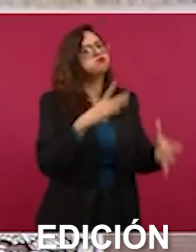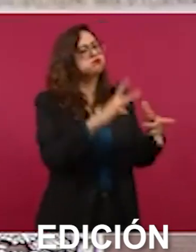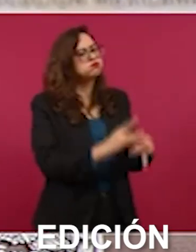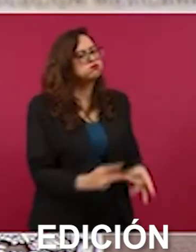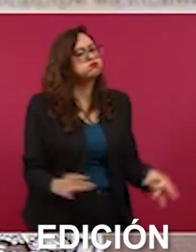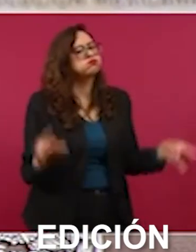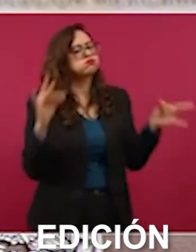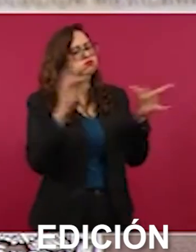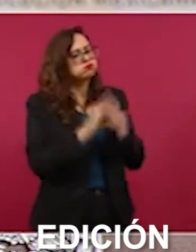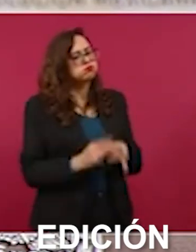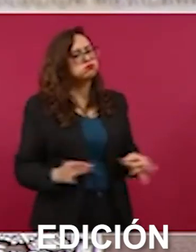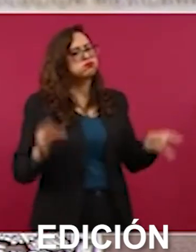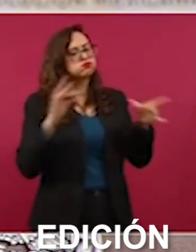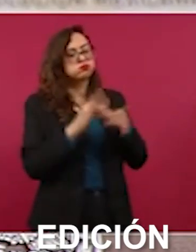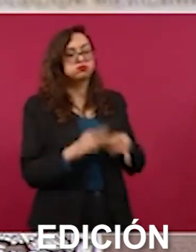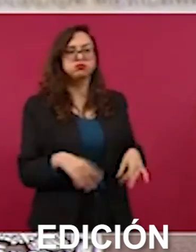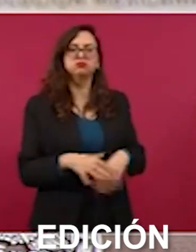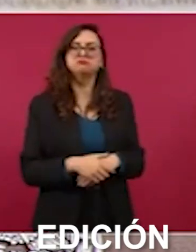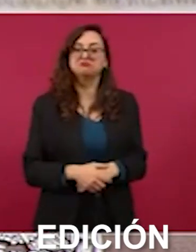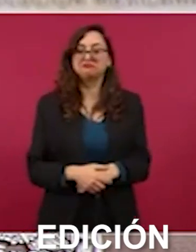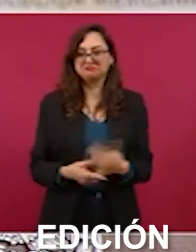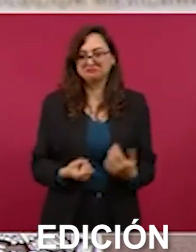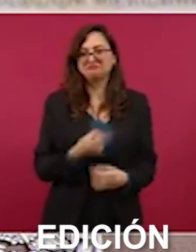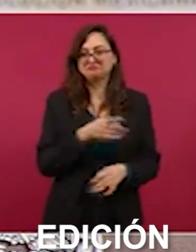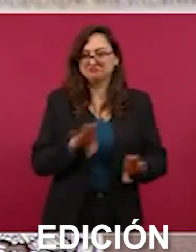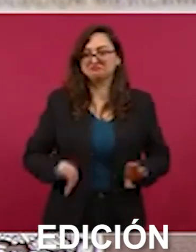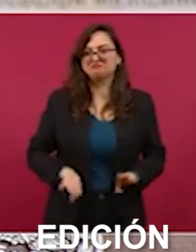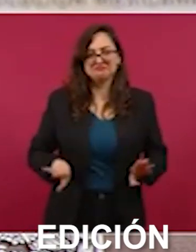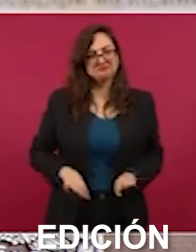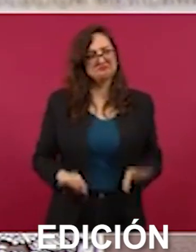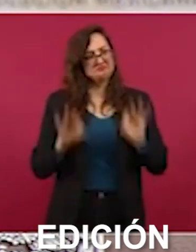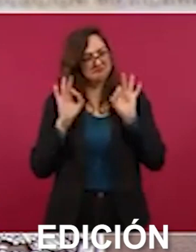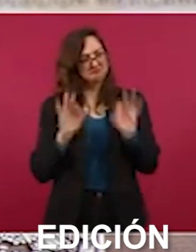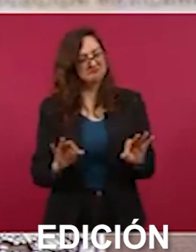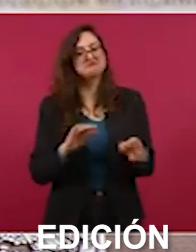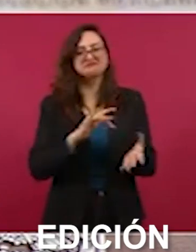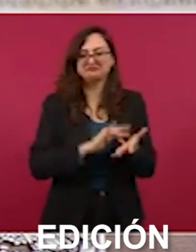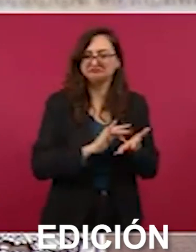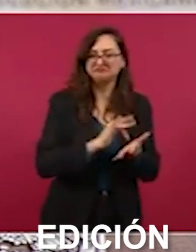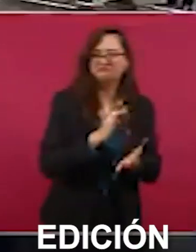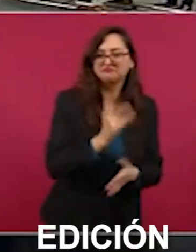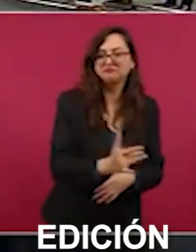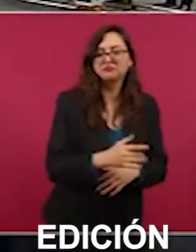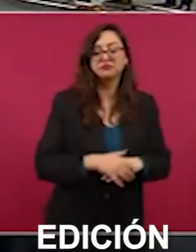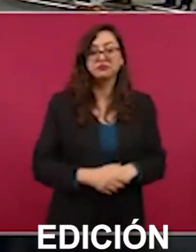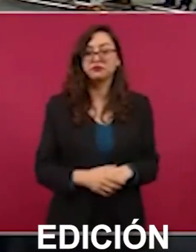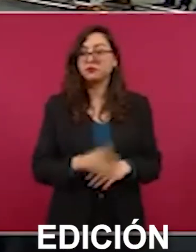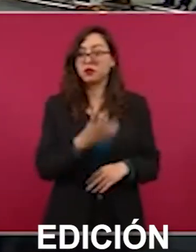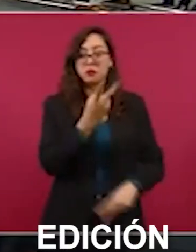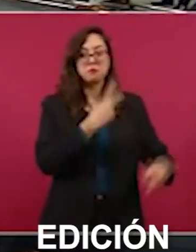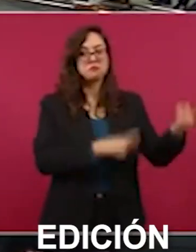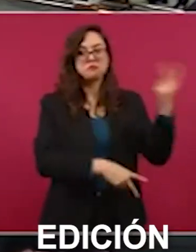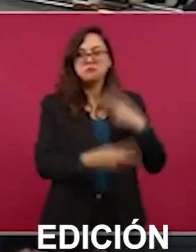se lo agradecemos mucho además sin prepotencia